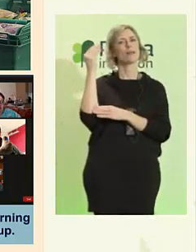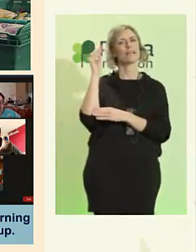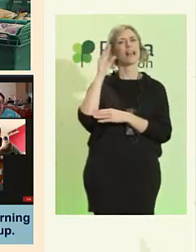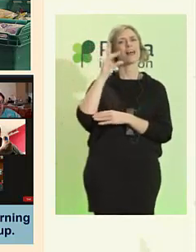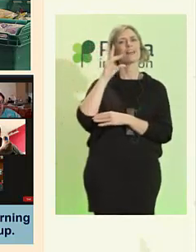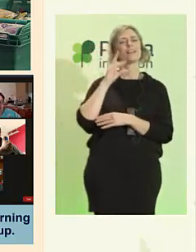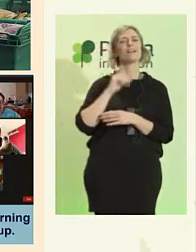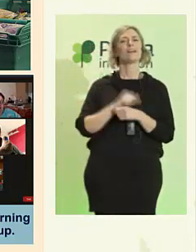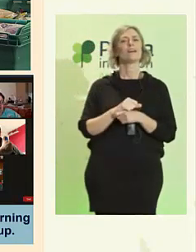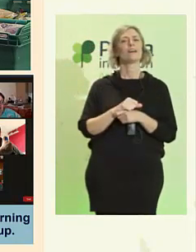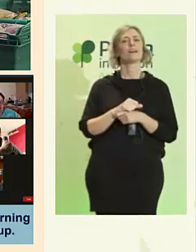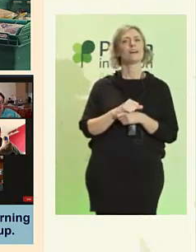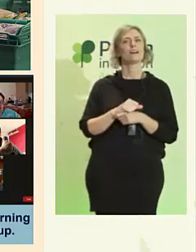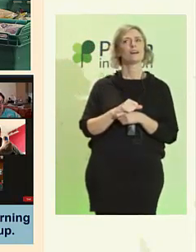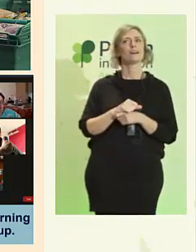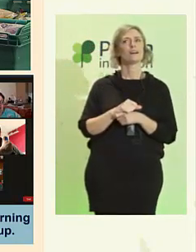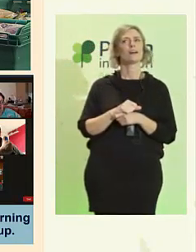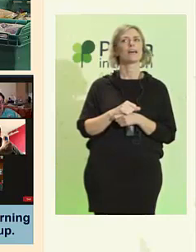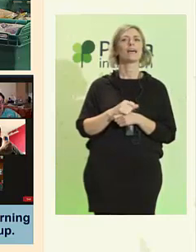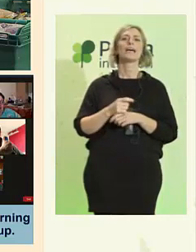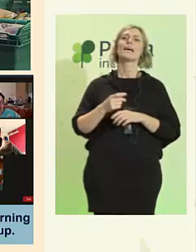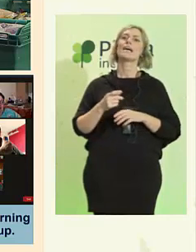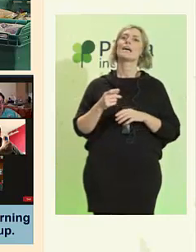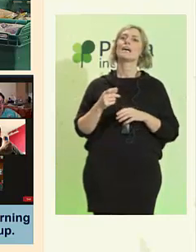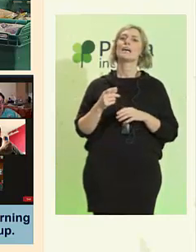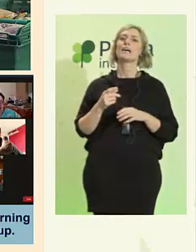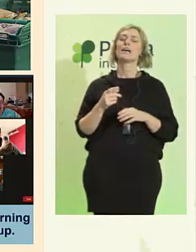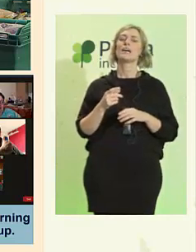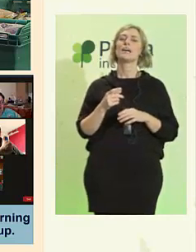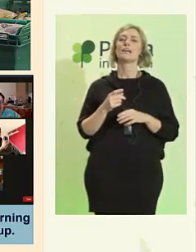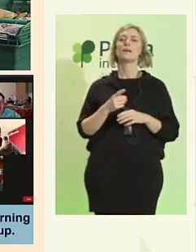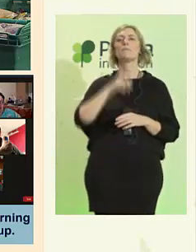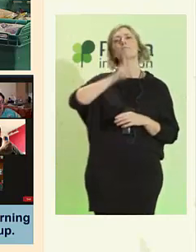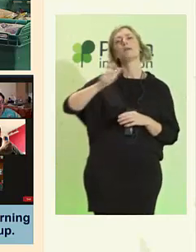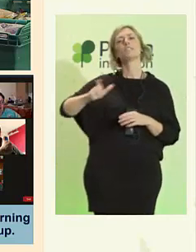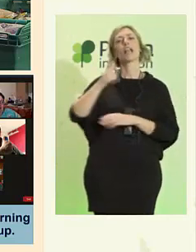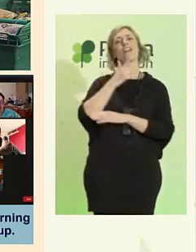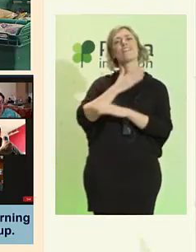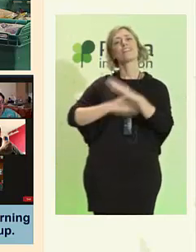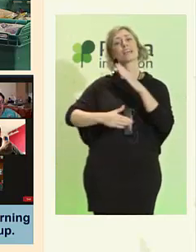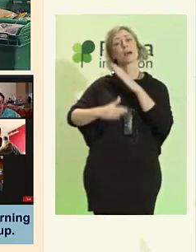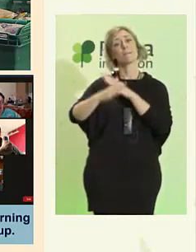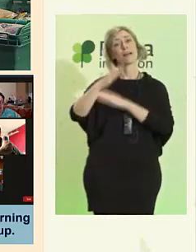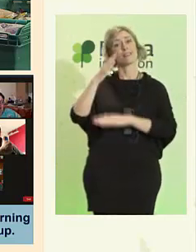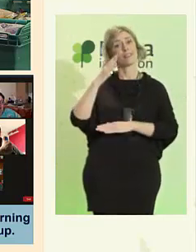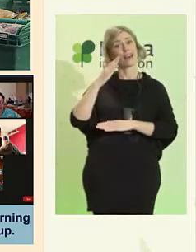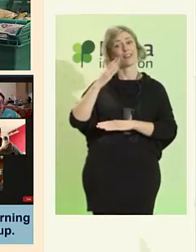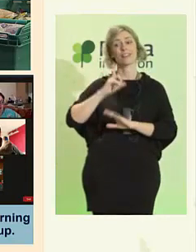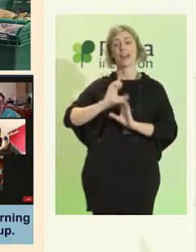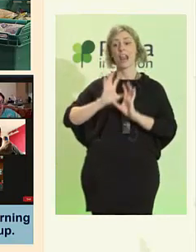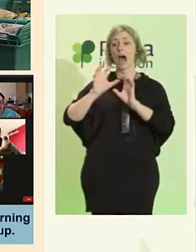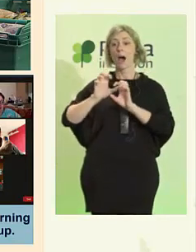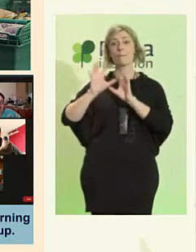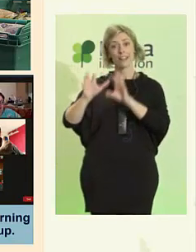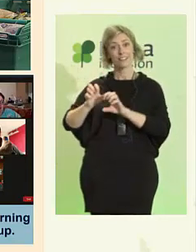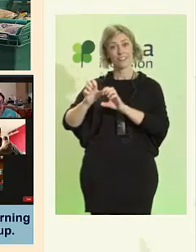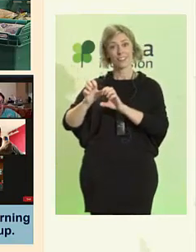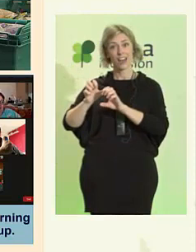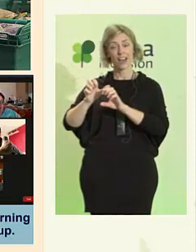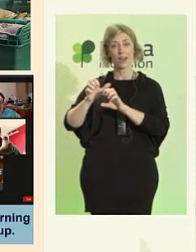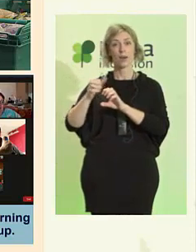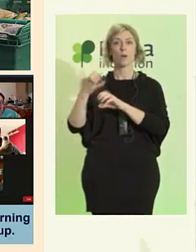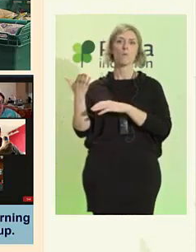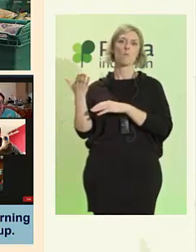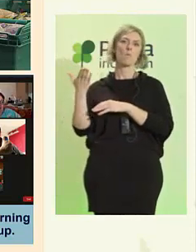GEMOS, que impidamos que las personas con discapacidad del aprendizaje mueran. El